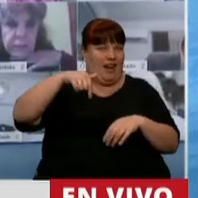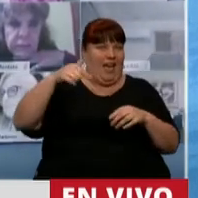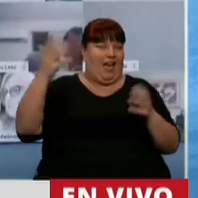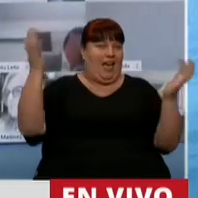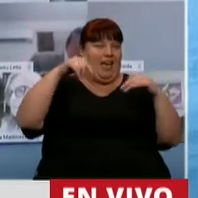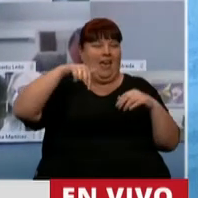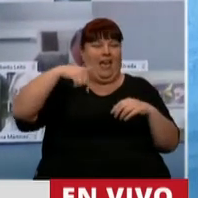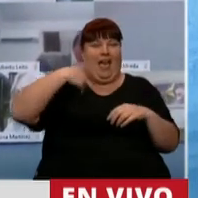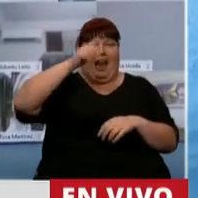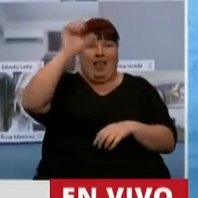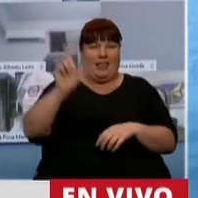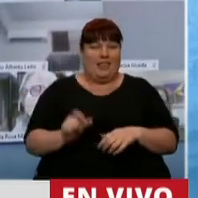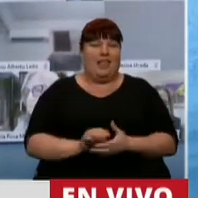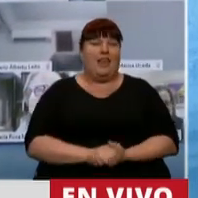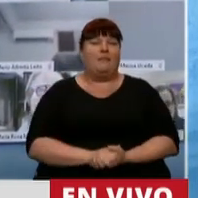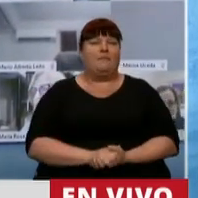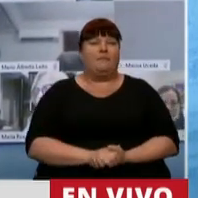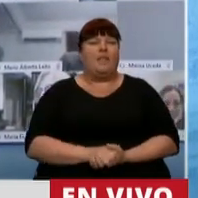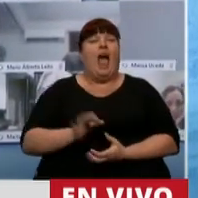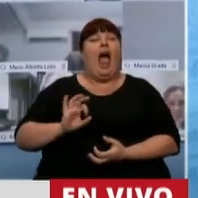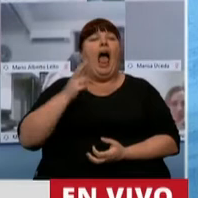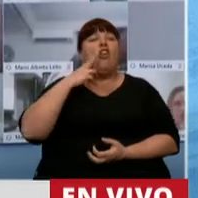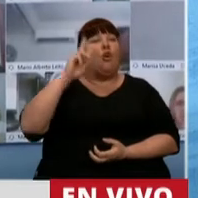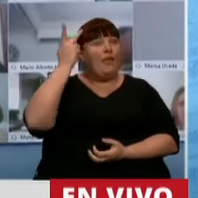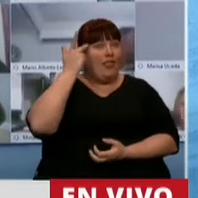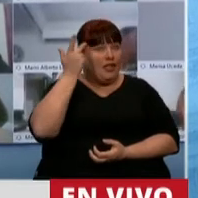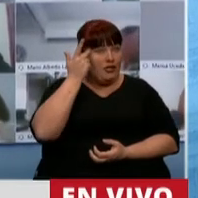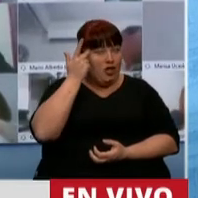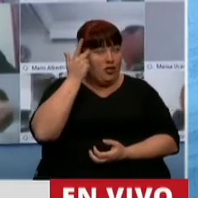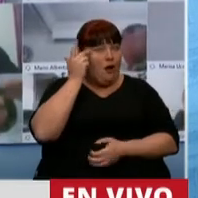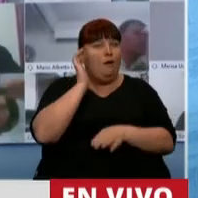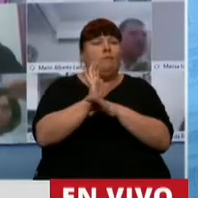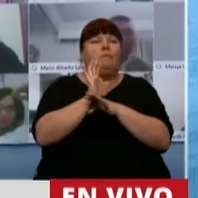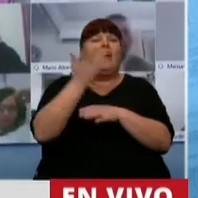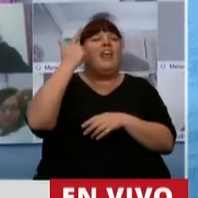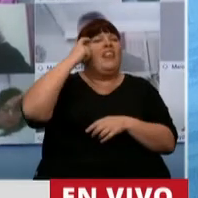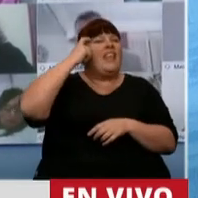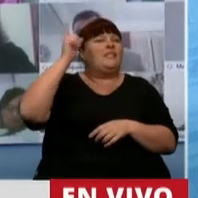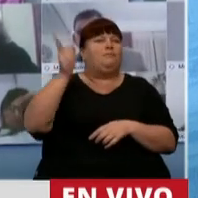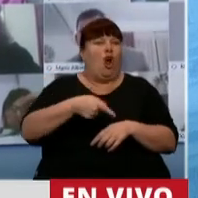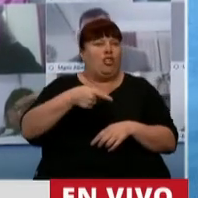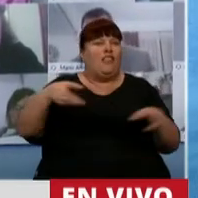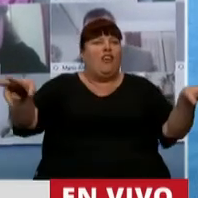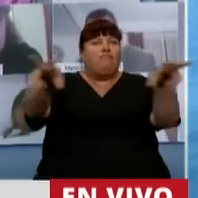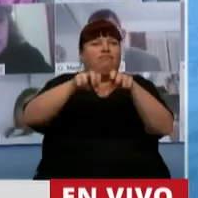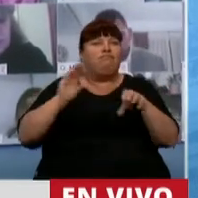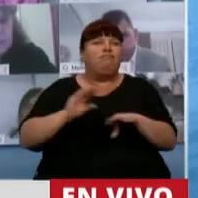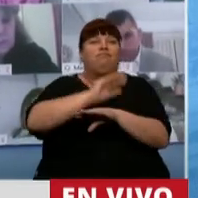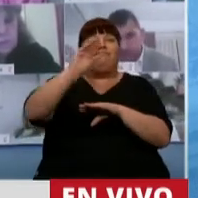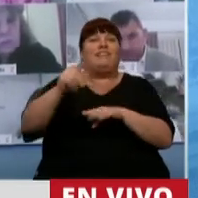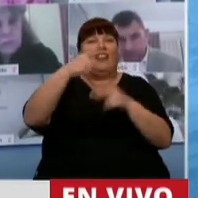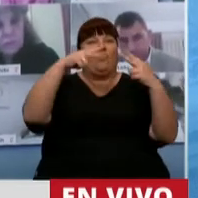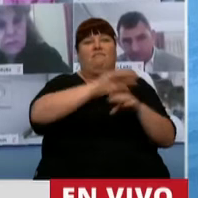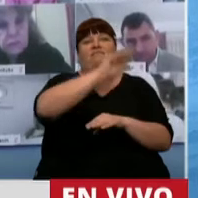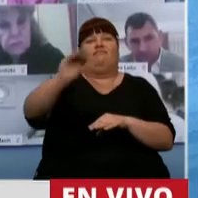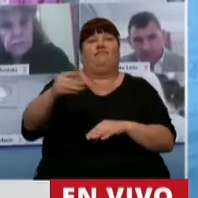República Argentina. En el 2018 pasó a tener el 10% del PBI, el aporte que hacía al sector.